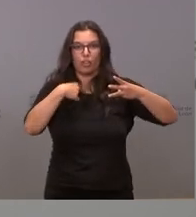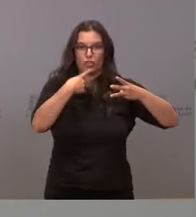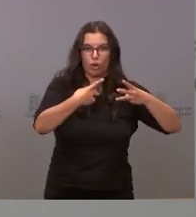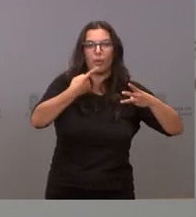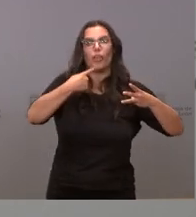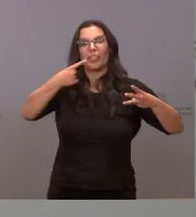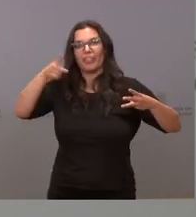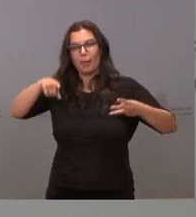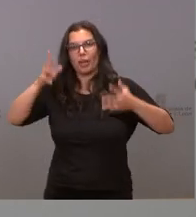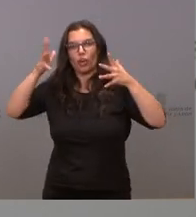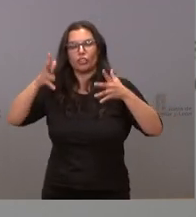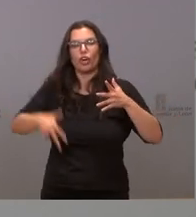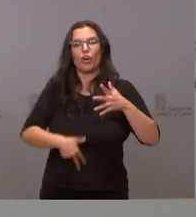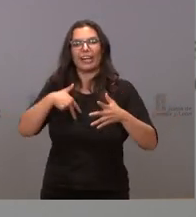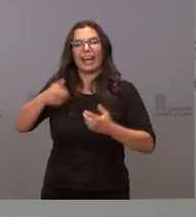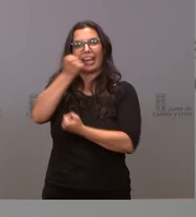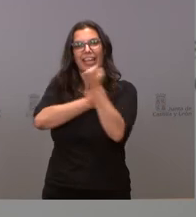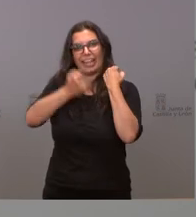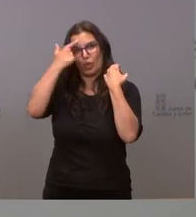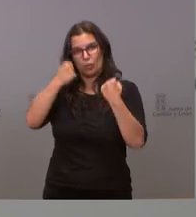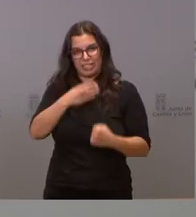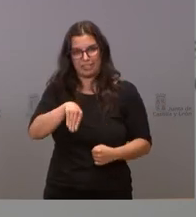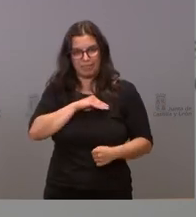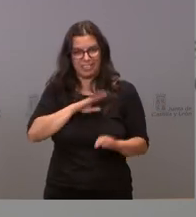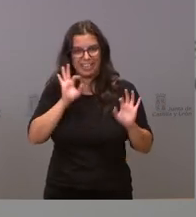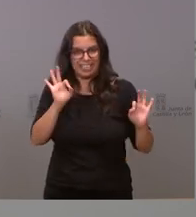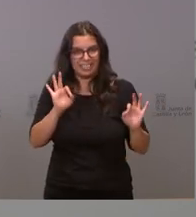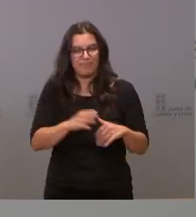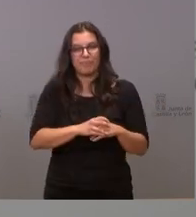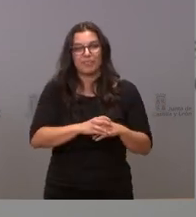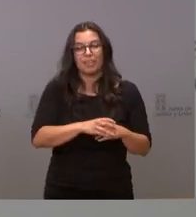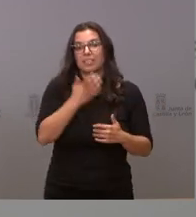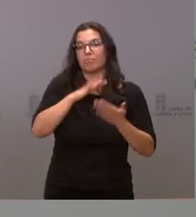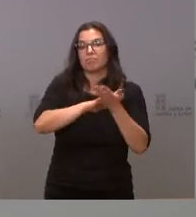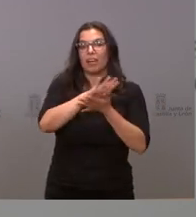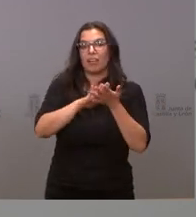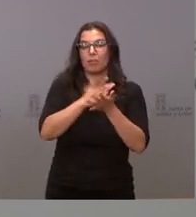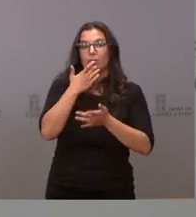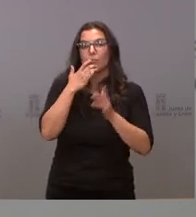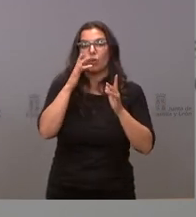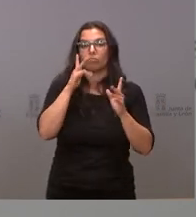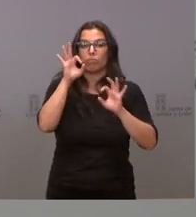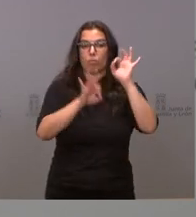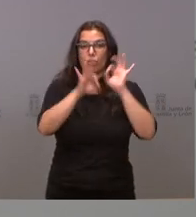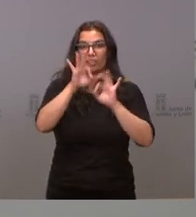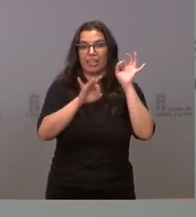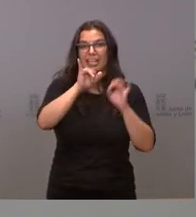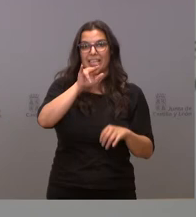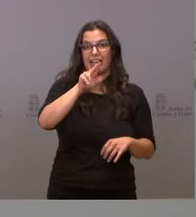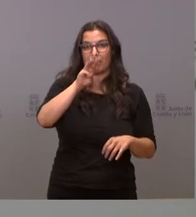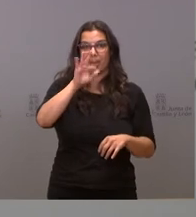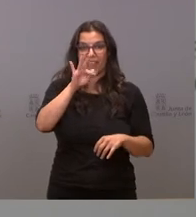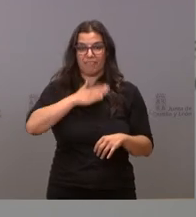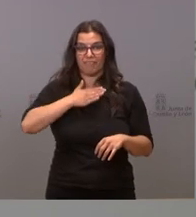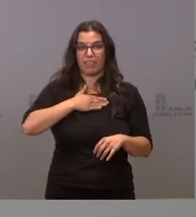dice el Consejo General de Economistas de España. Si hablamos del tramo autonómico del impuesto a la renta somos la